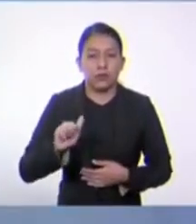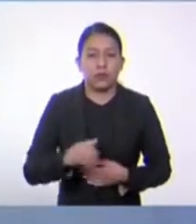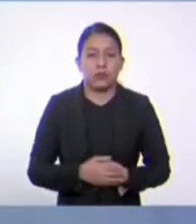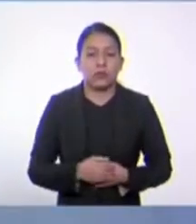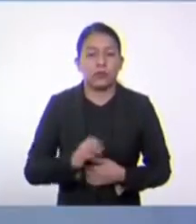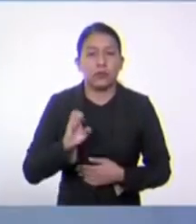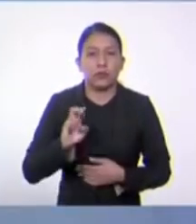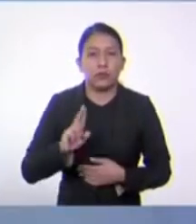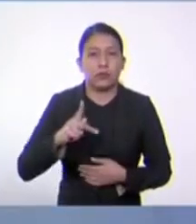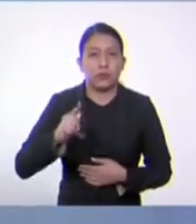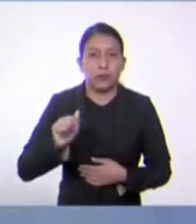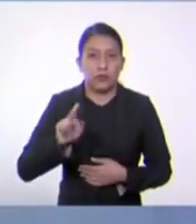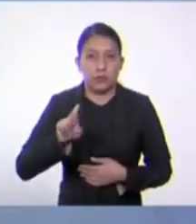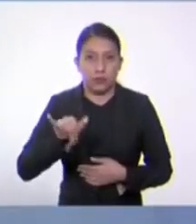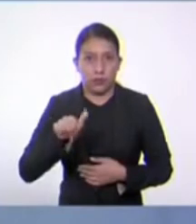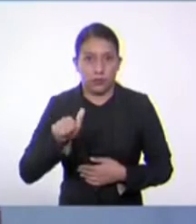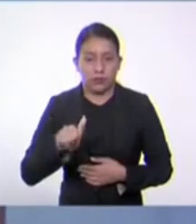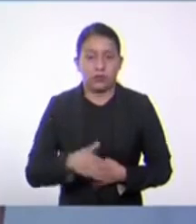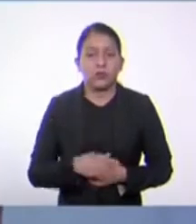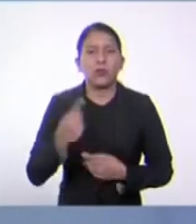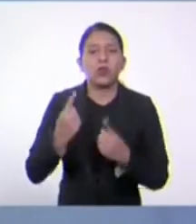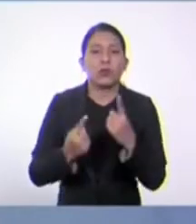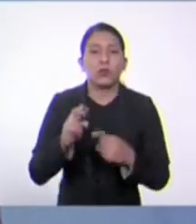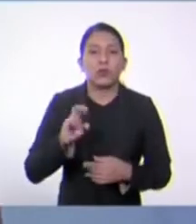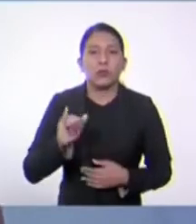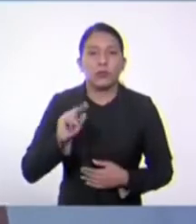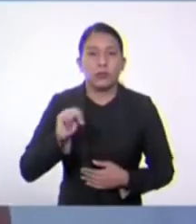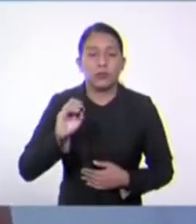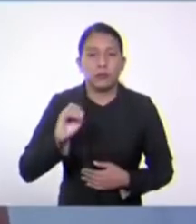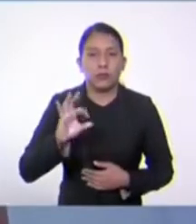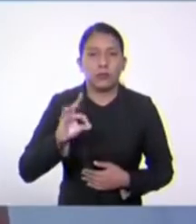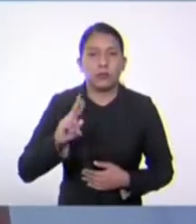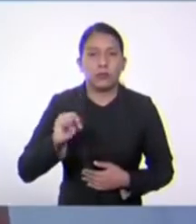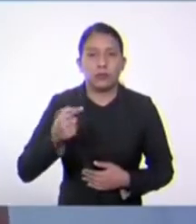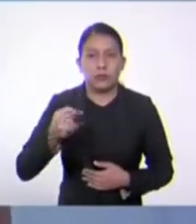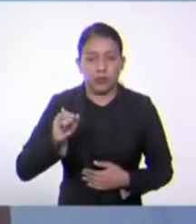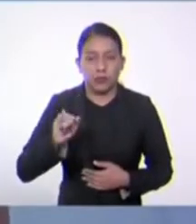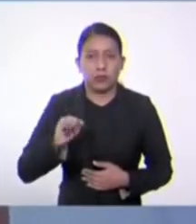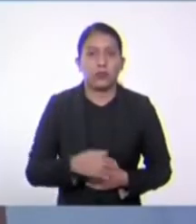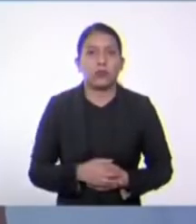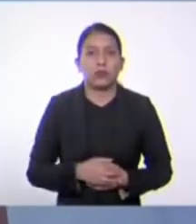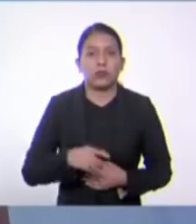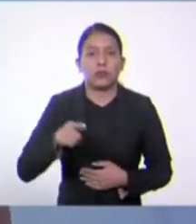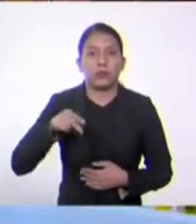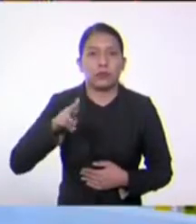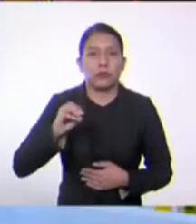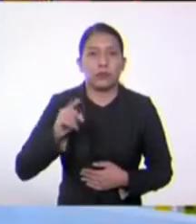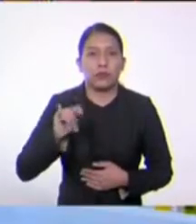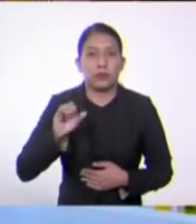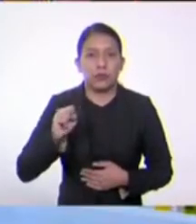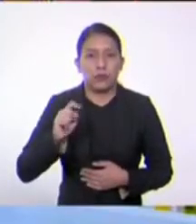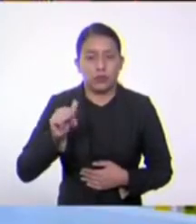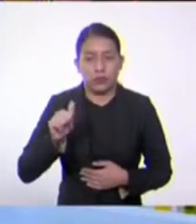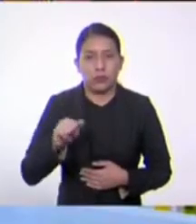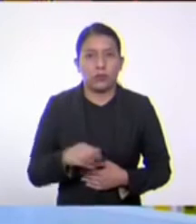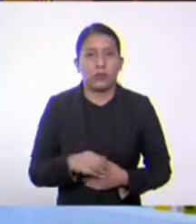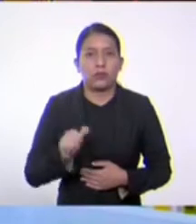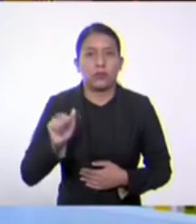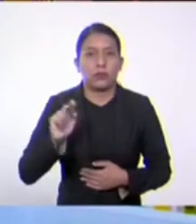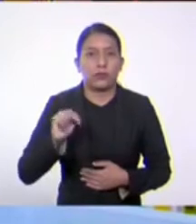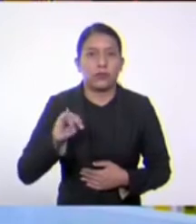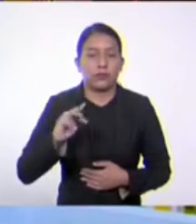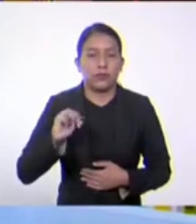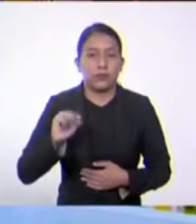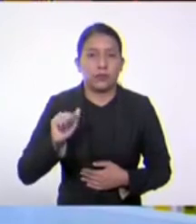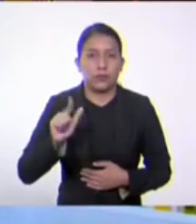encuentran los reinos fungi, protista, animalia y plantae. Es decir que en este